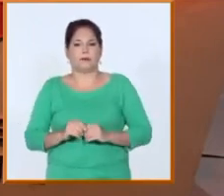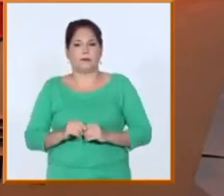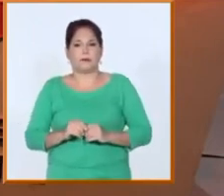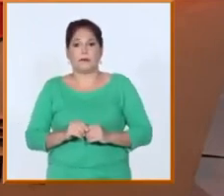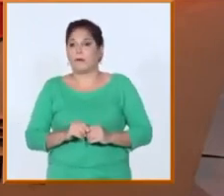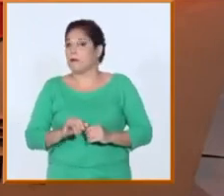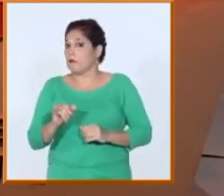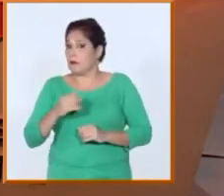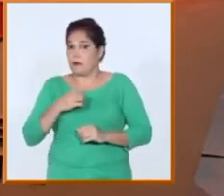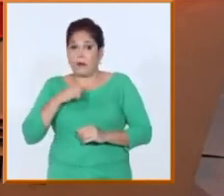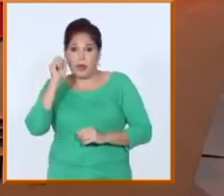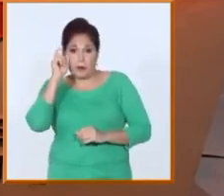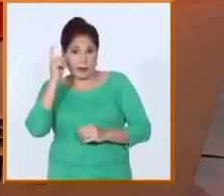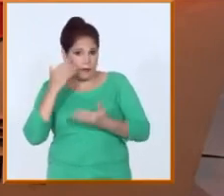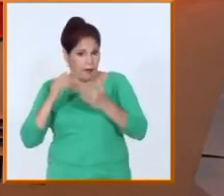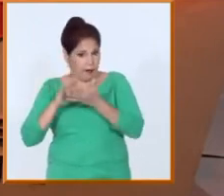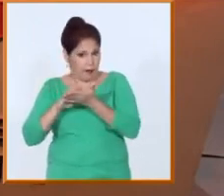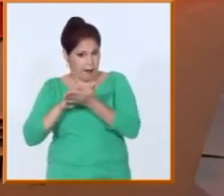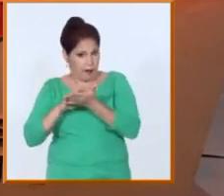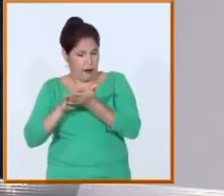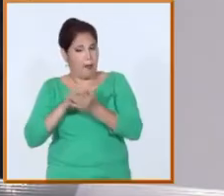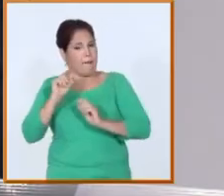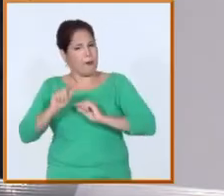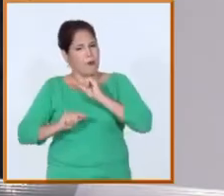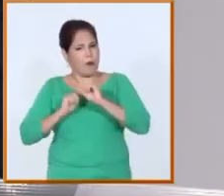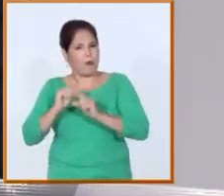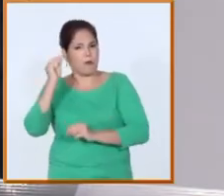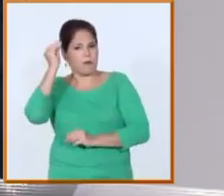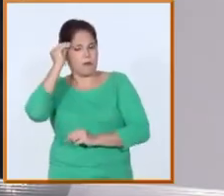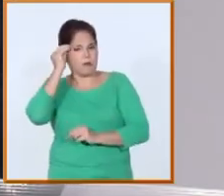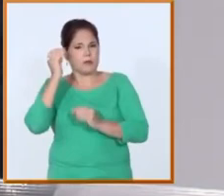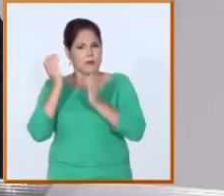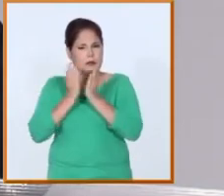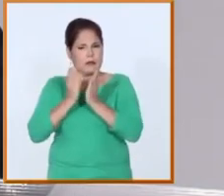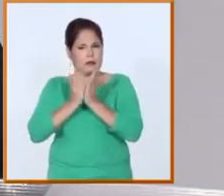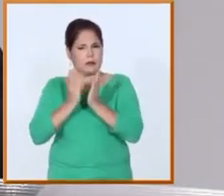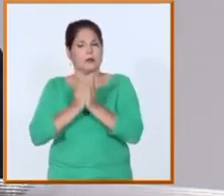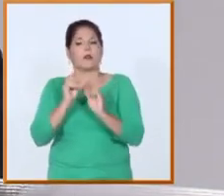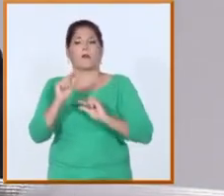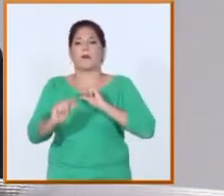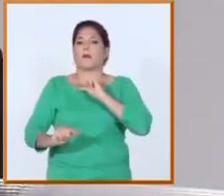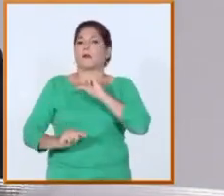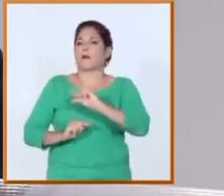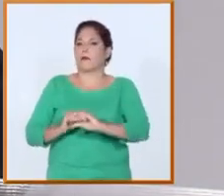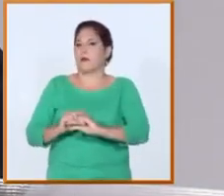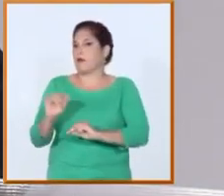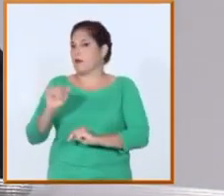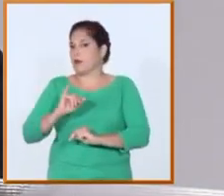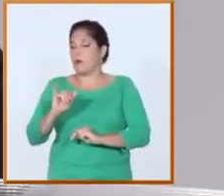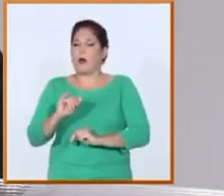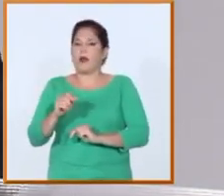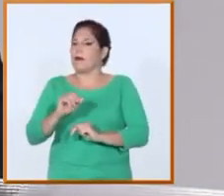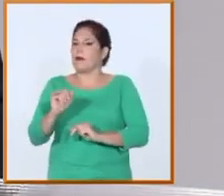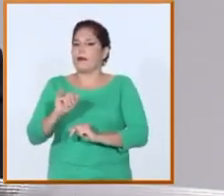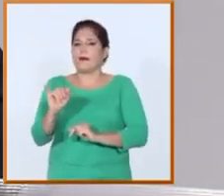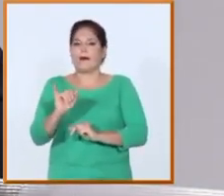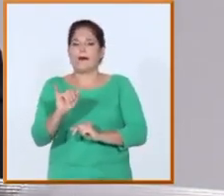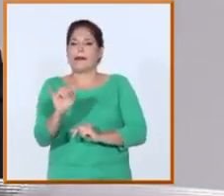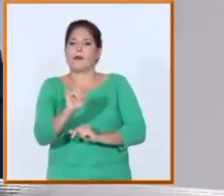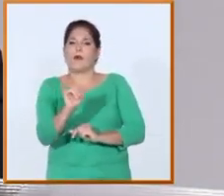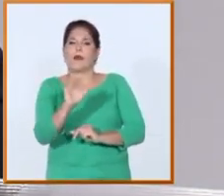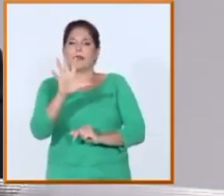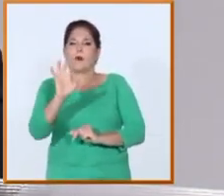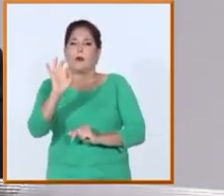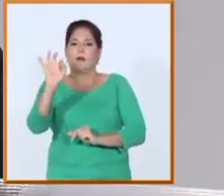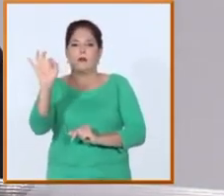tampoco yo tenía en mi formación, digamos, académica, y que también me sirvió mucho, coincidió con el 50